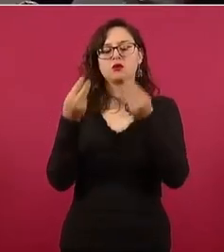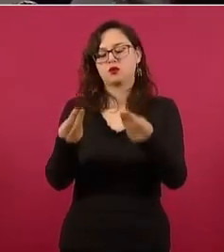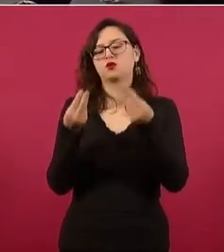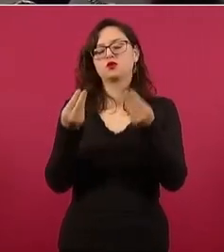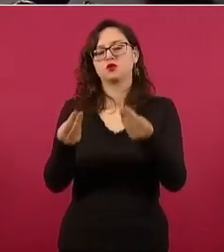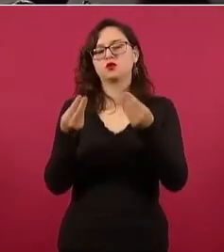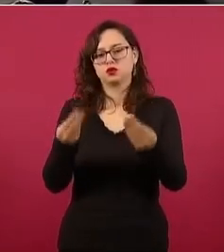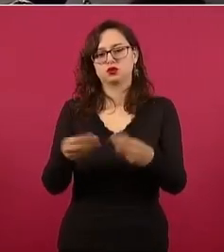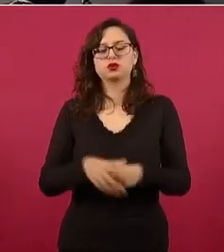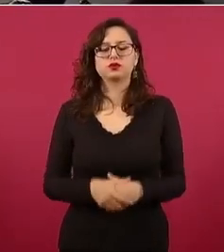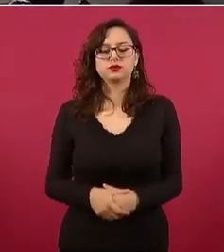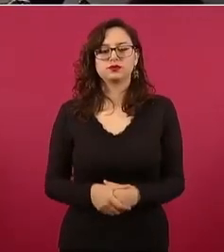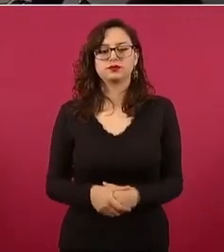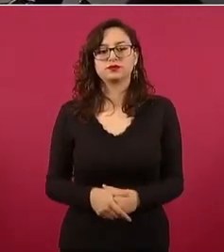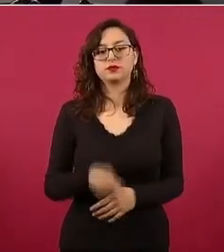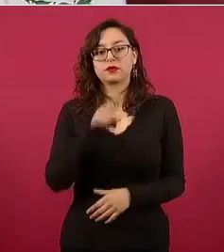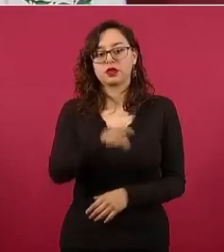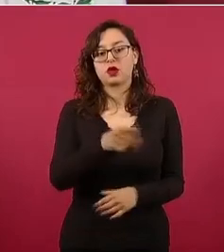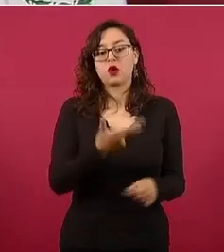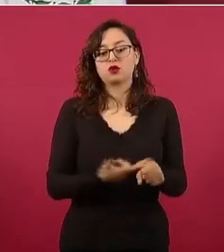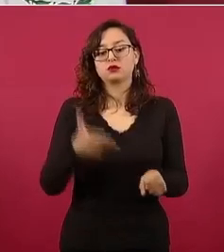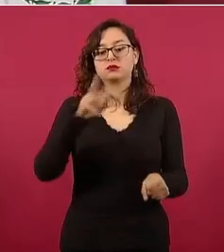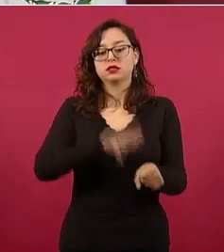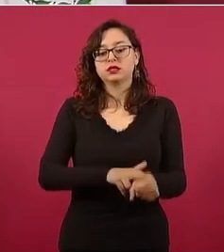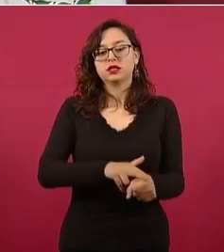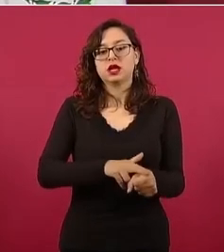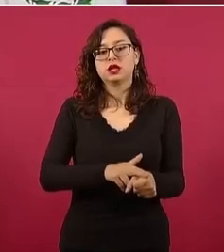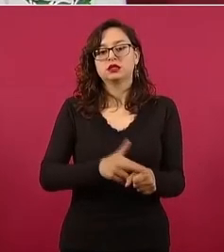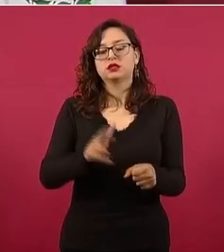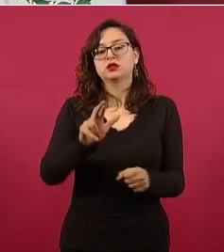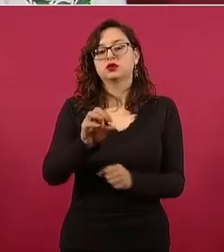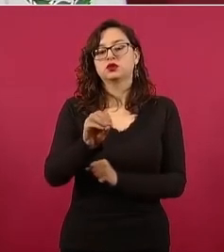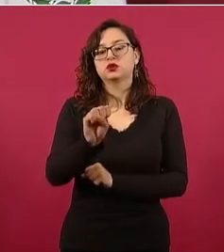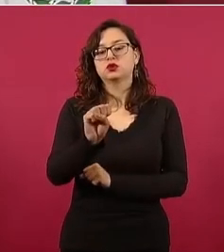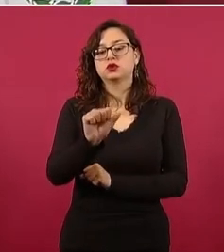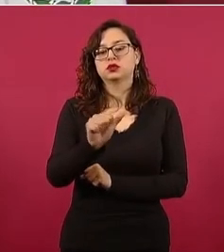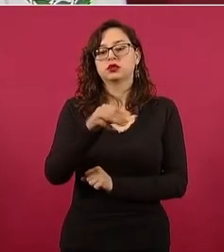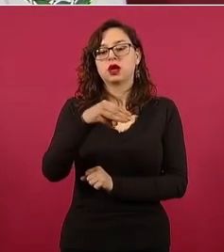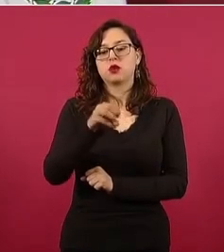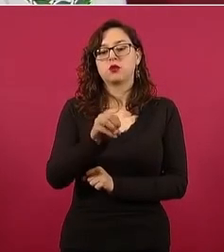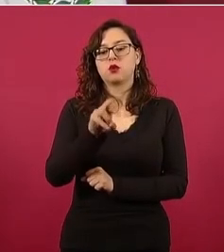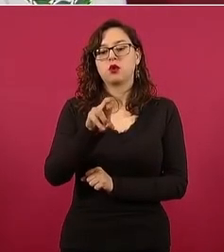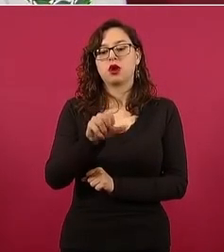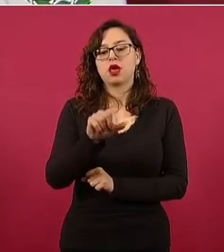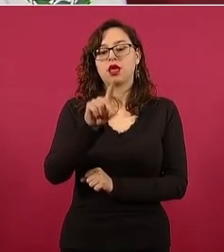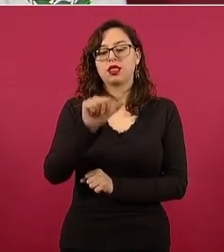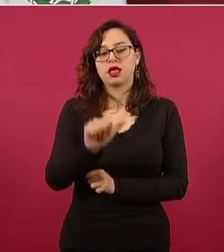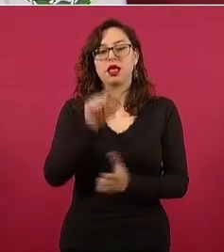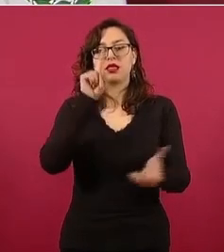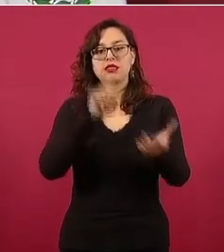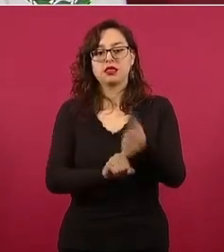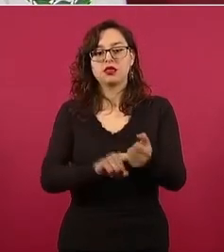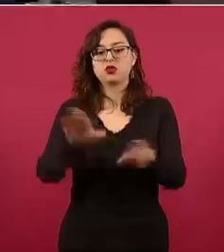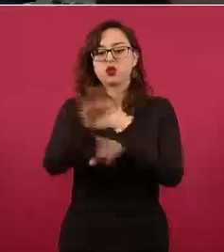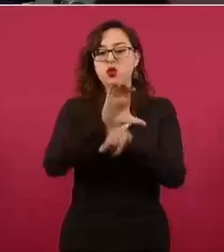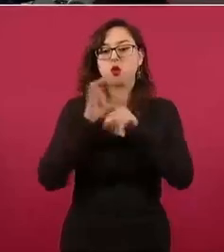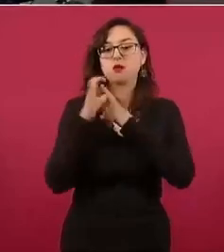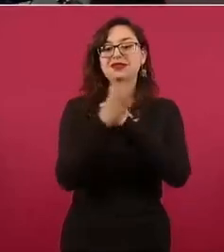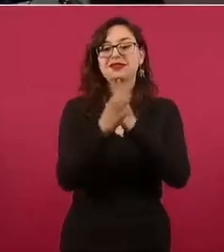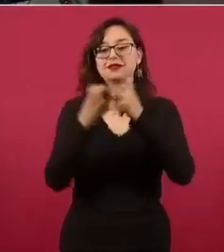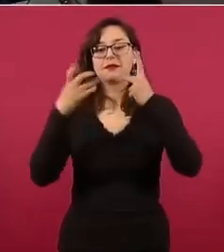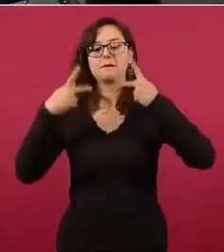de Rosa Morada, hay un Consejo Ciudadano. Y me dio mucho gusto